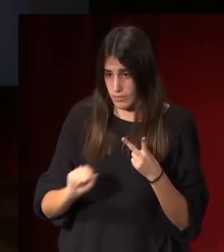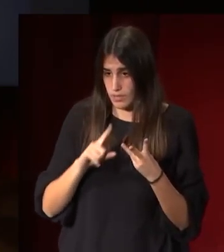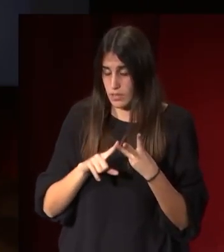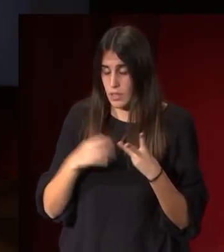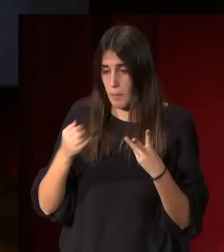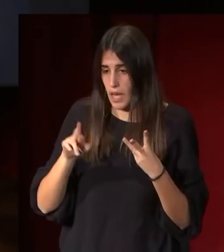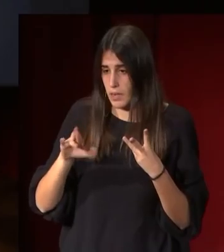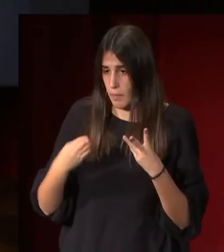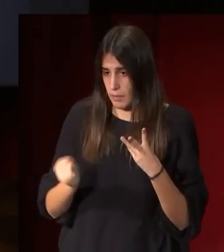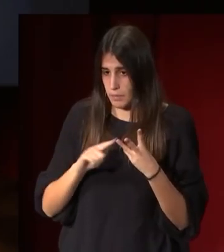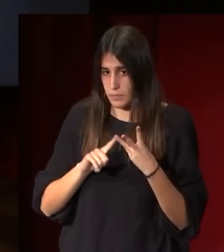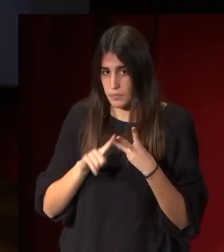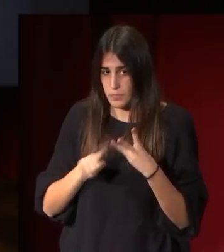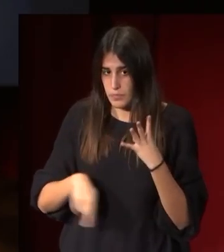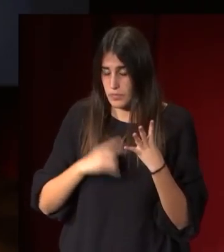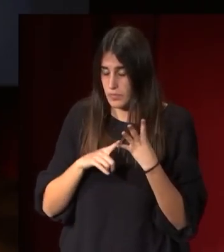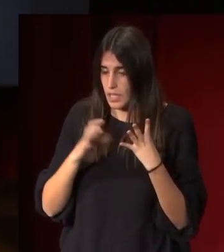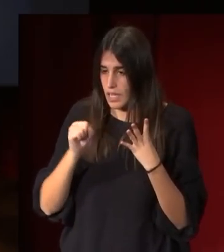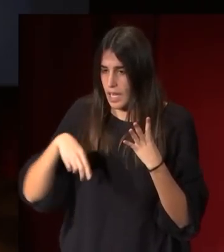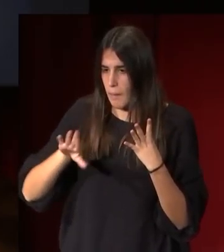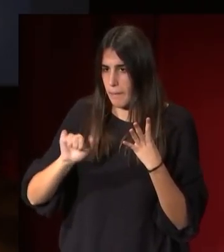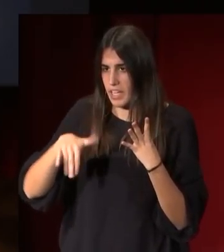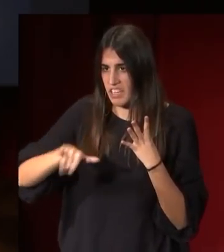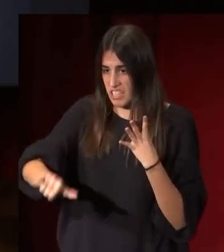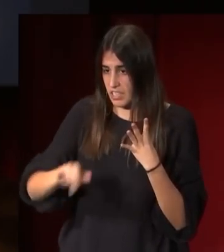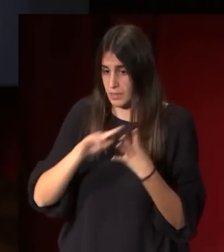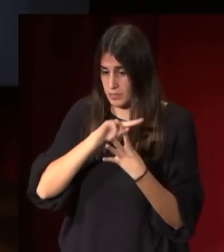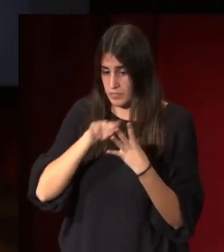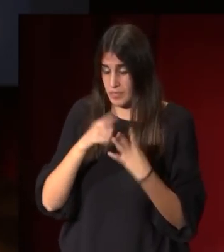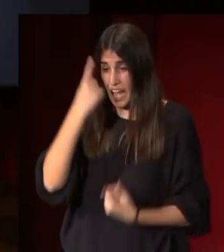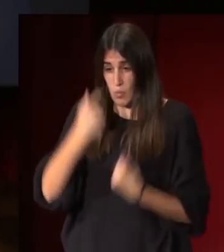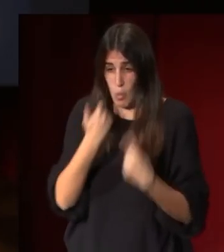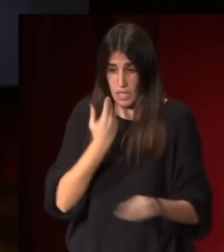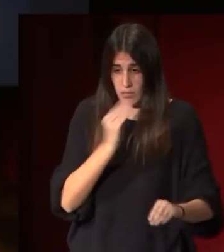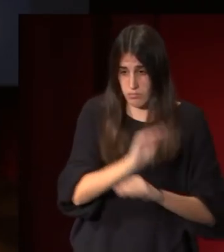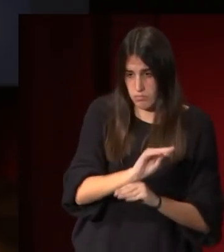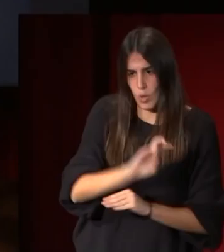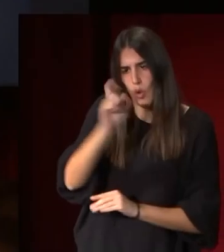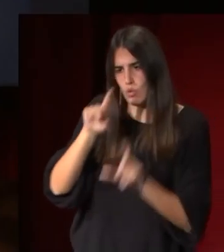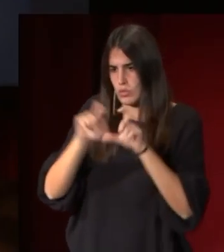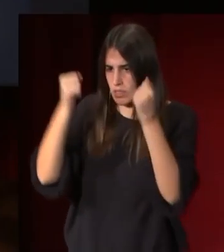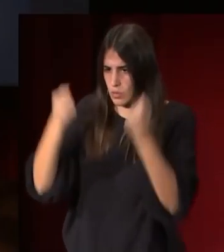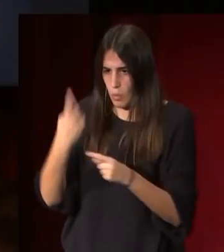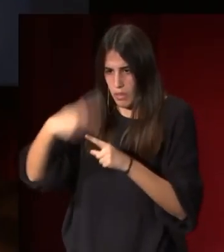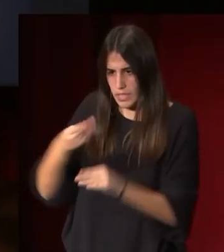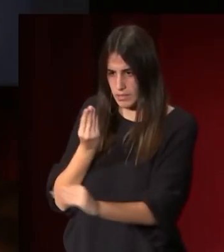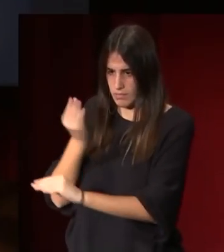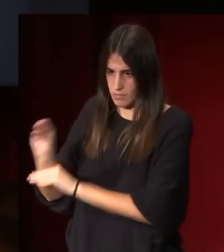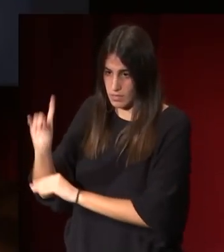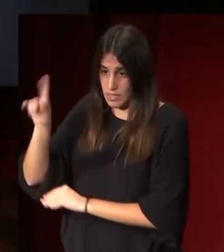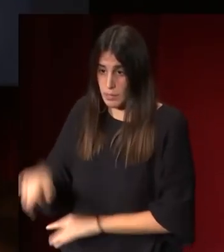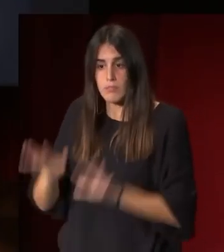Ramón Barba y Damián Campeni, unos pensionados por el rey y otros por otras instituciones y